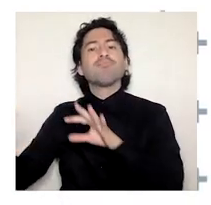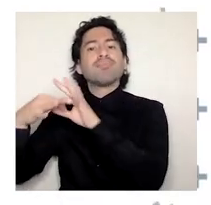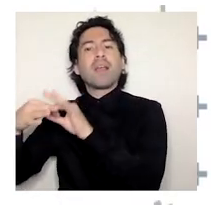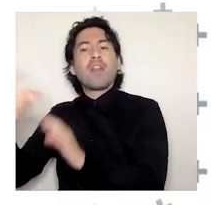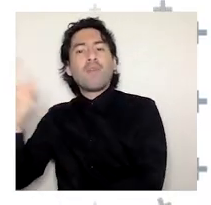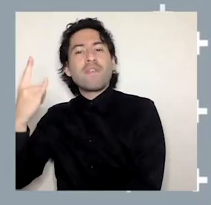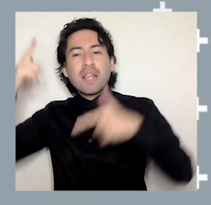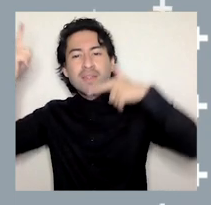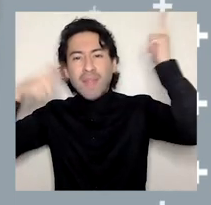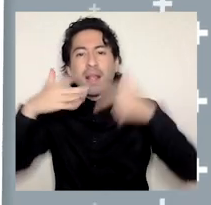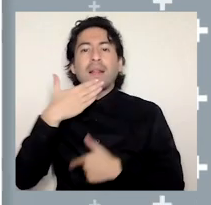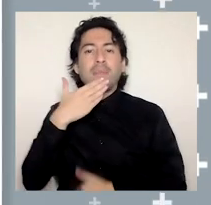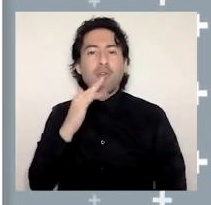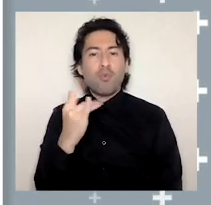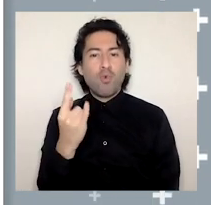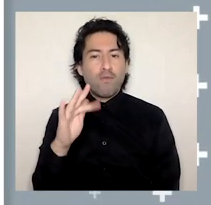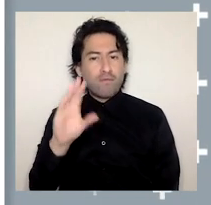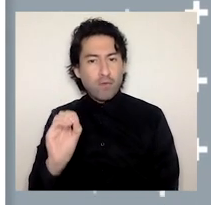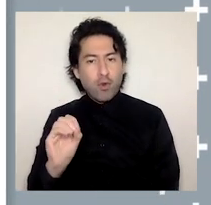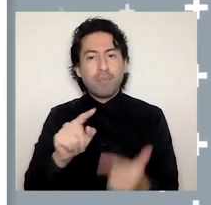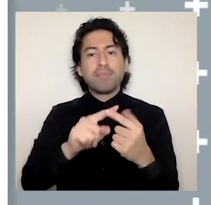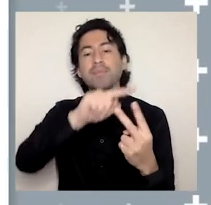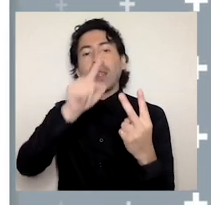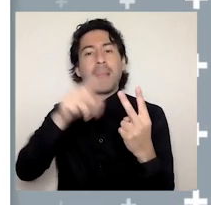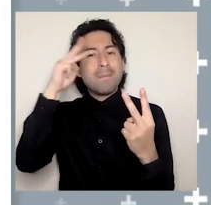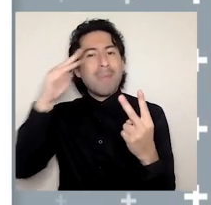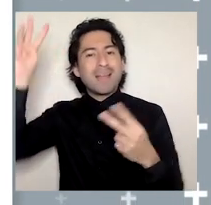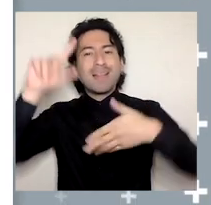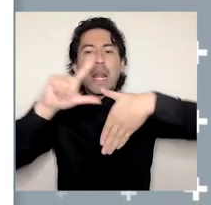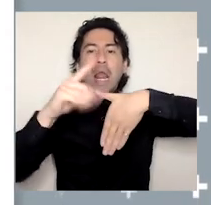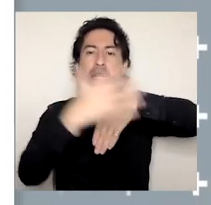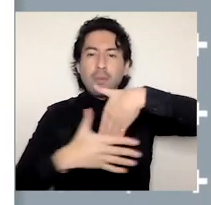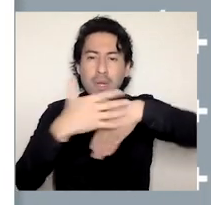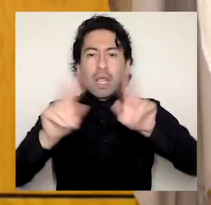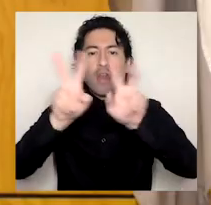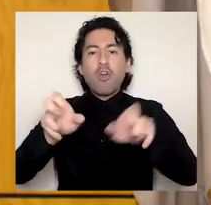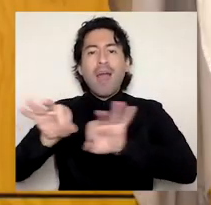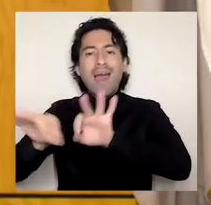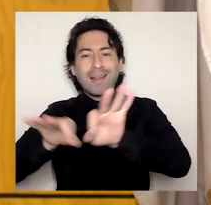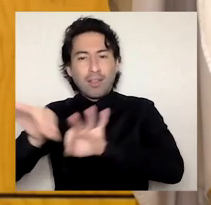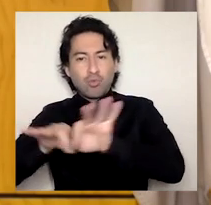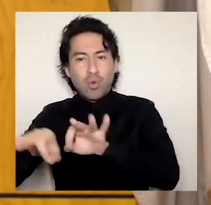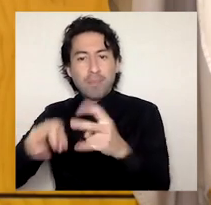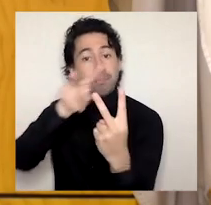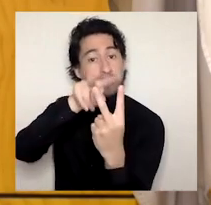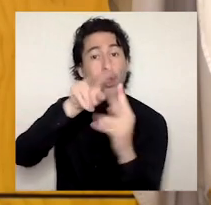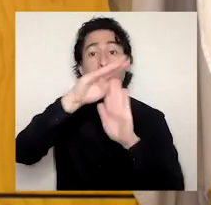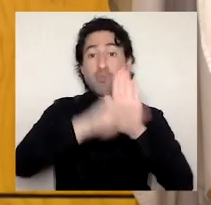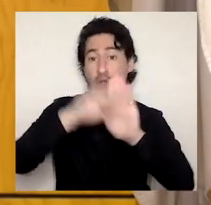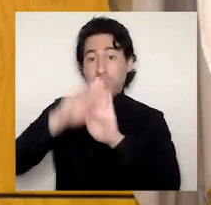de Talca y de la Frontera y el magíster latinoamericano en arquitectura. Estos nuevos programas